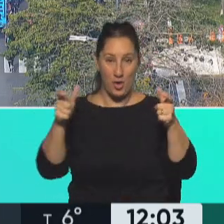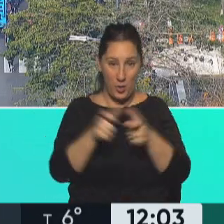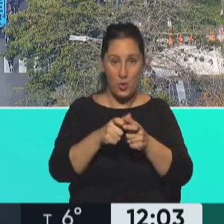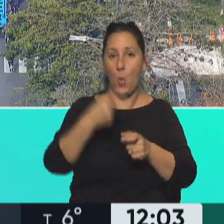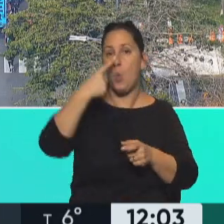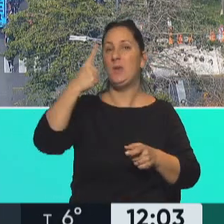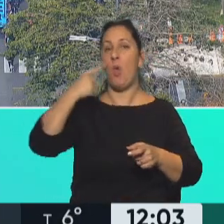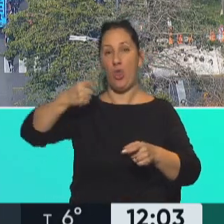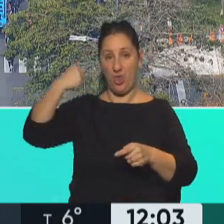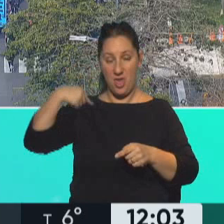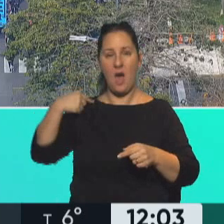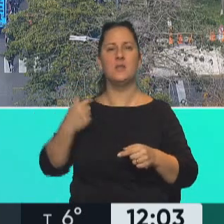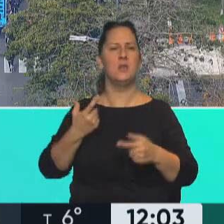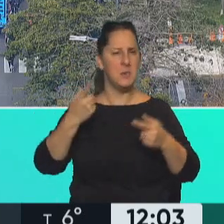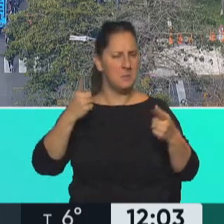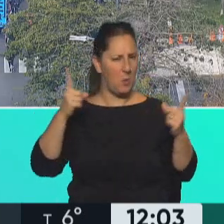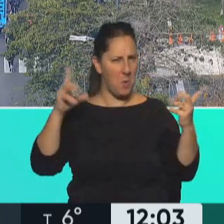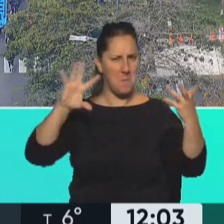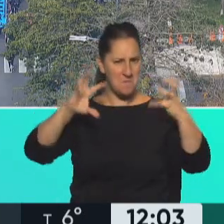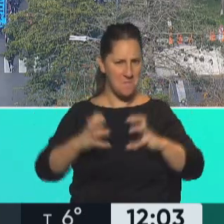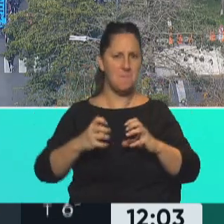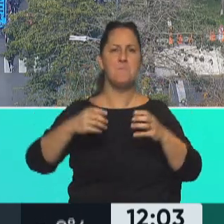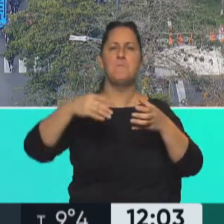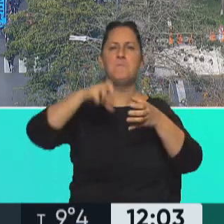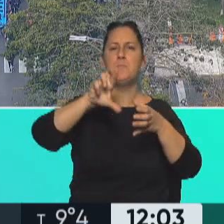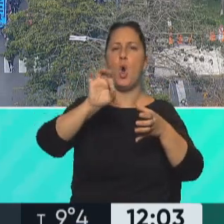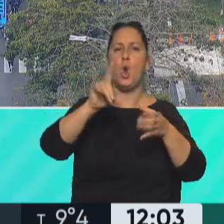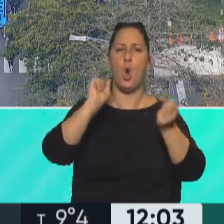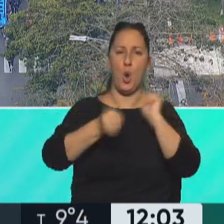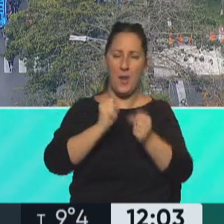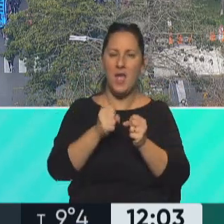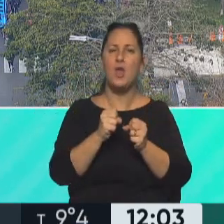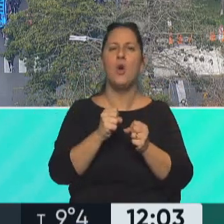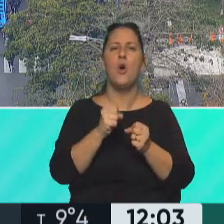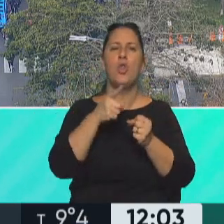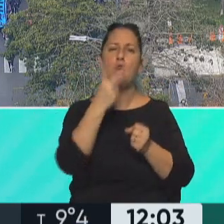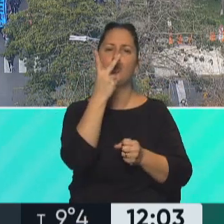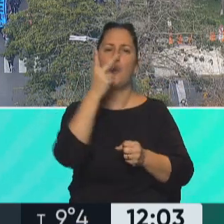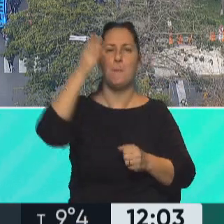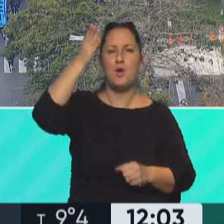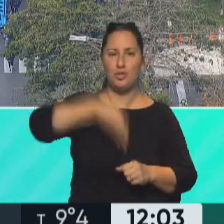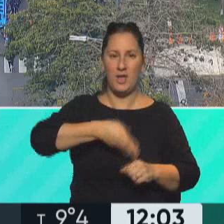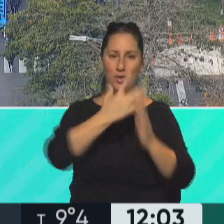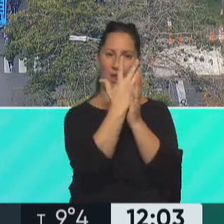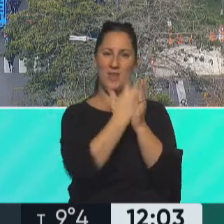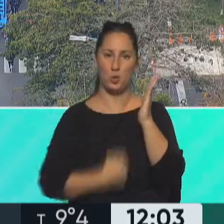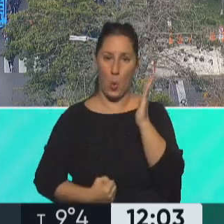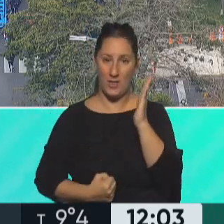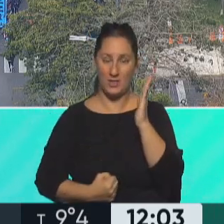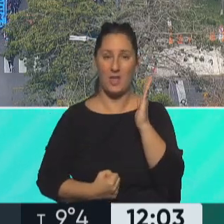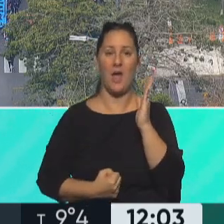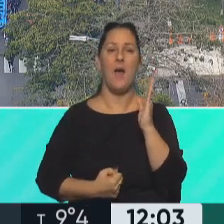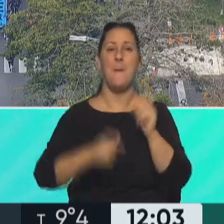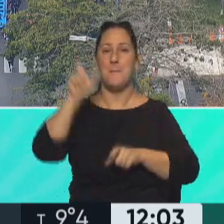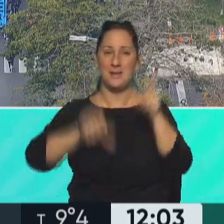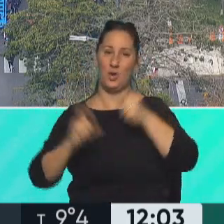los últimos días también una gran polémica en torno al pueblo obrero, por supuesto, ya lo sabés, en cuanto a ese 2% que se le descuenta a los